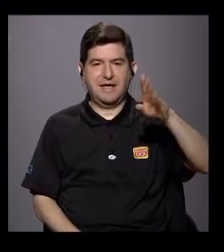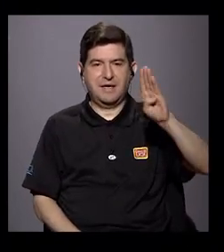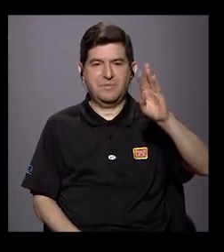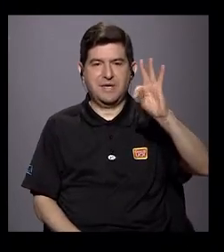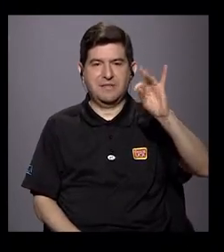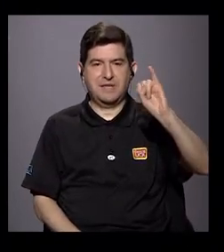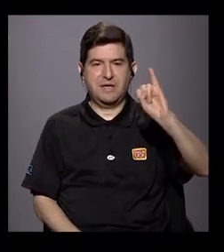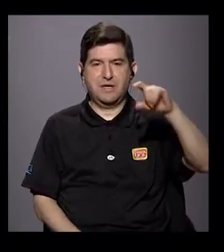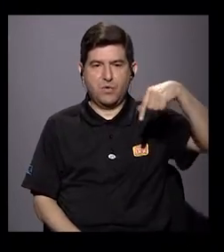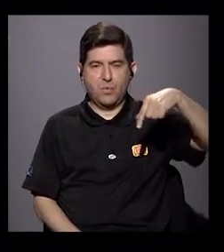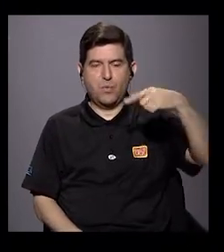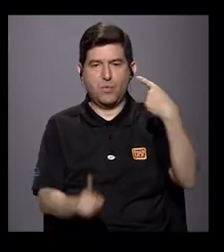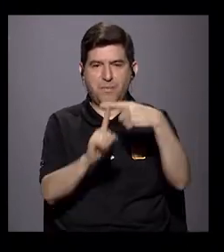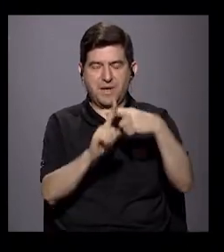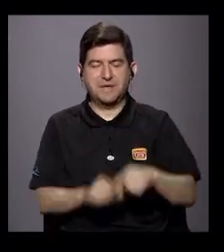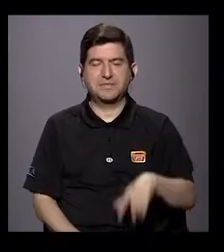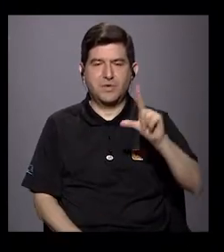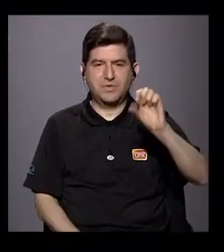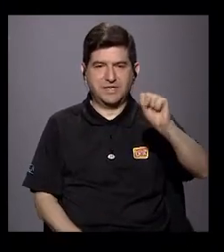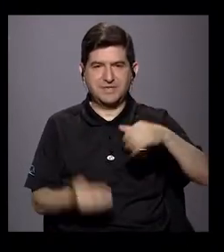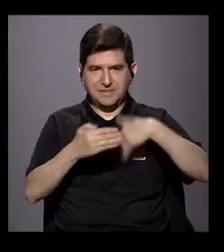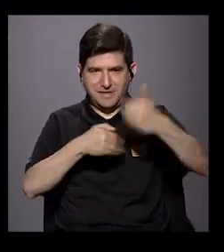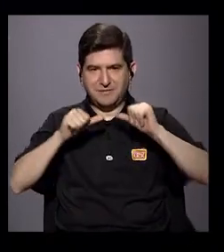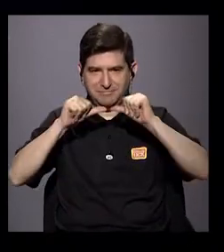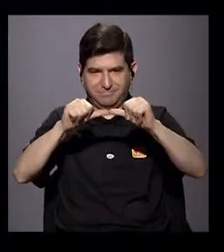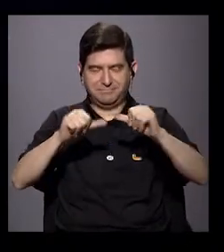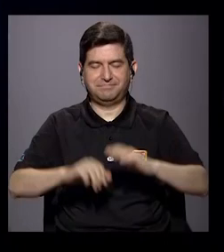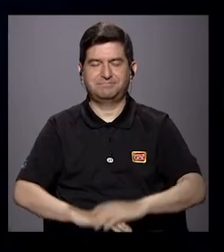Presidencial, don Luis Salazar. Ya casi regresamos.